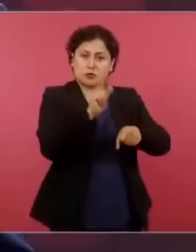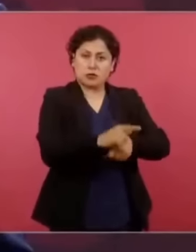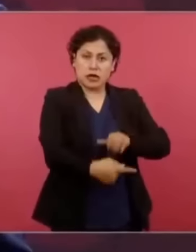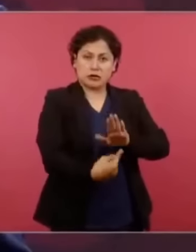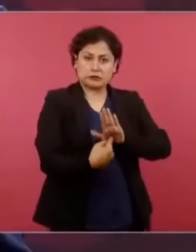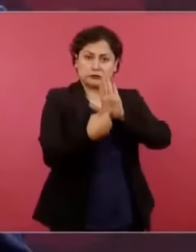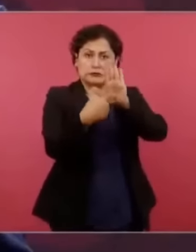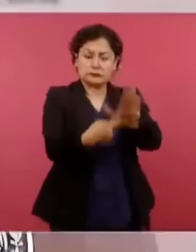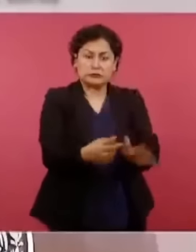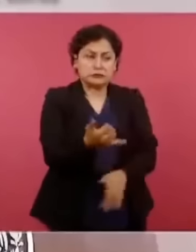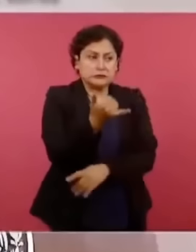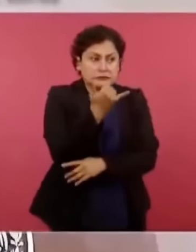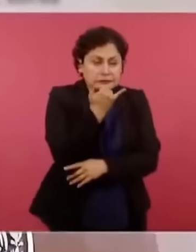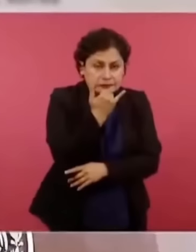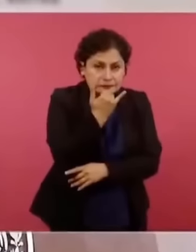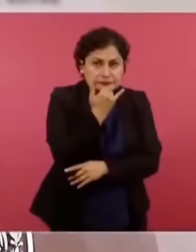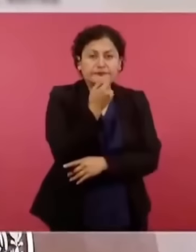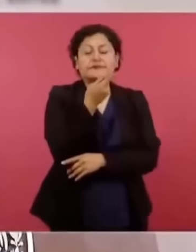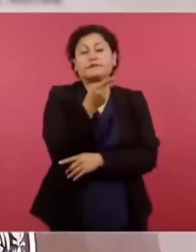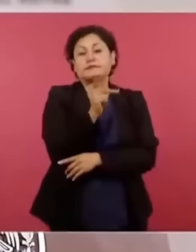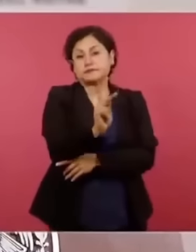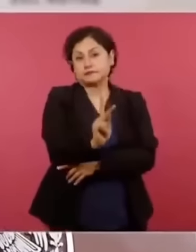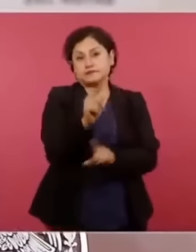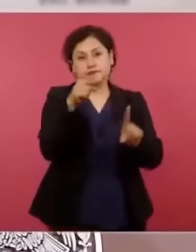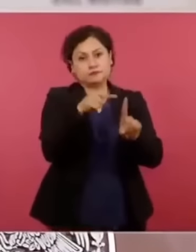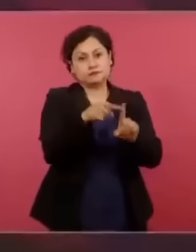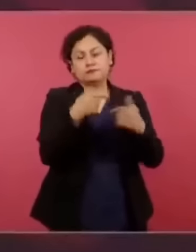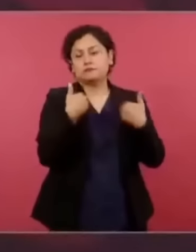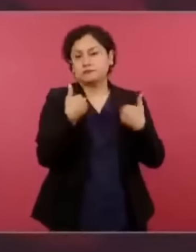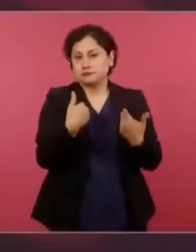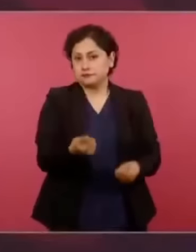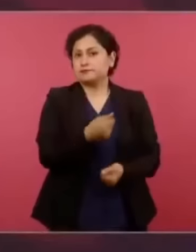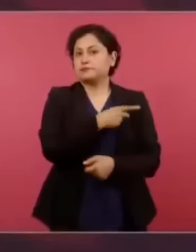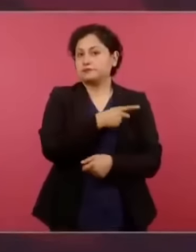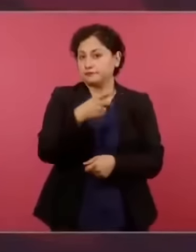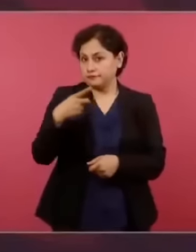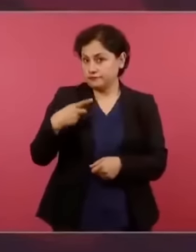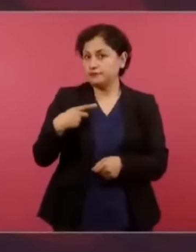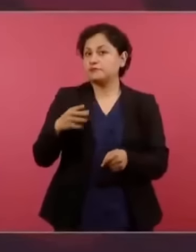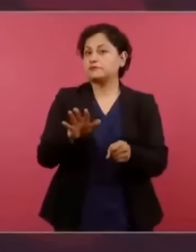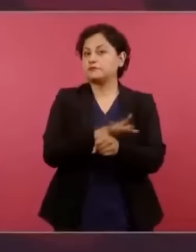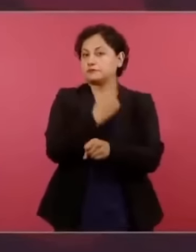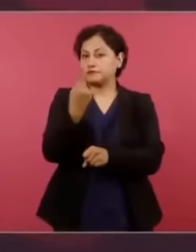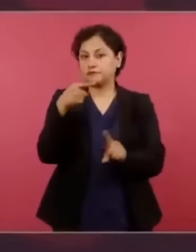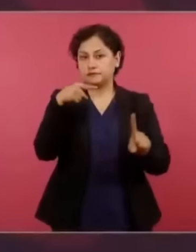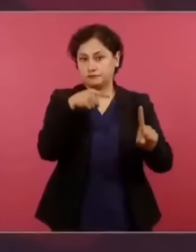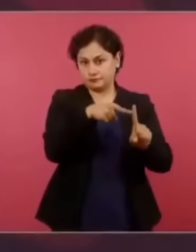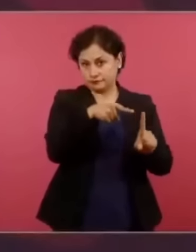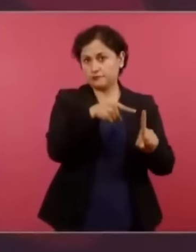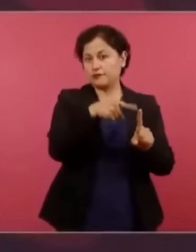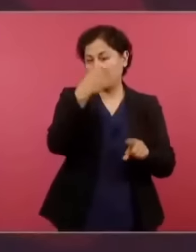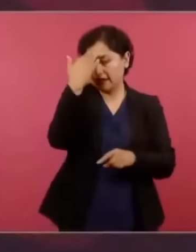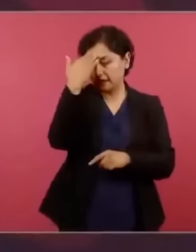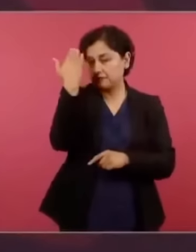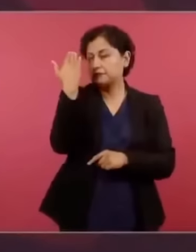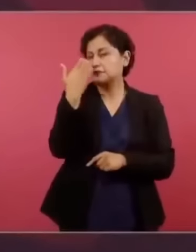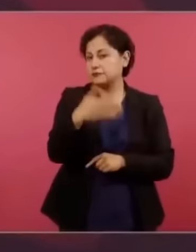ella debe de aceptar que se trate esto